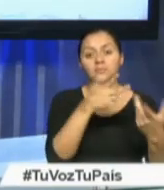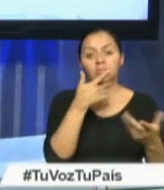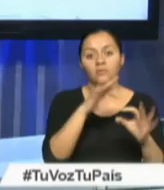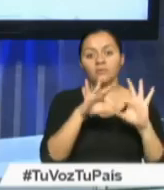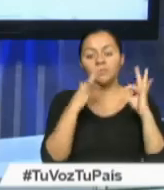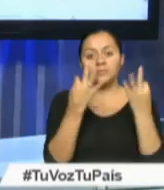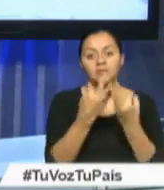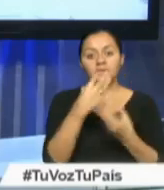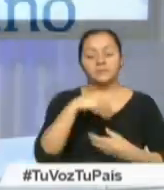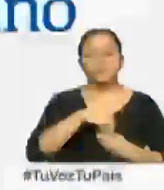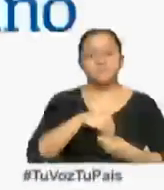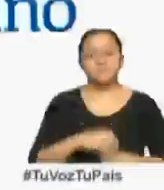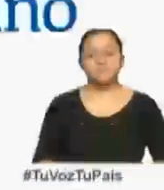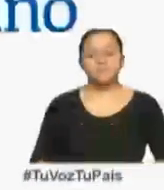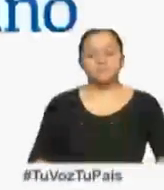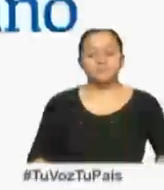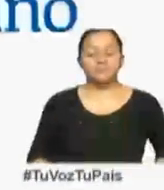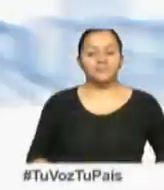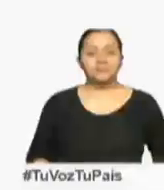familia